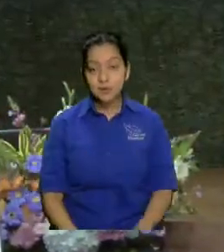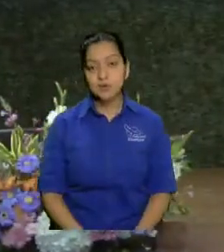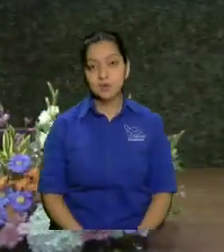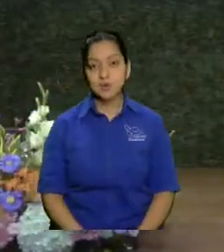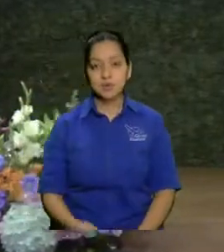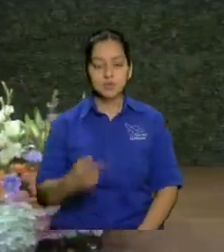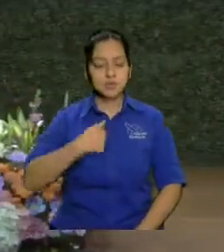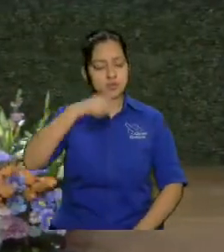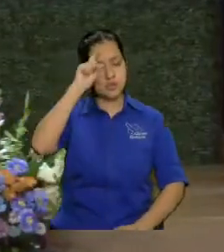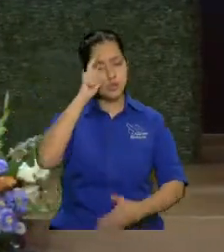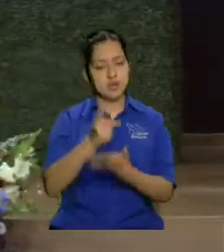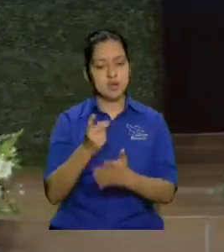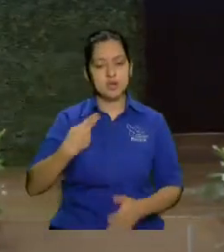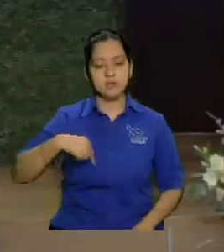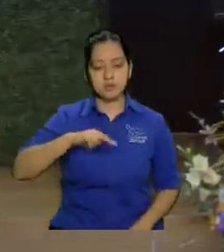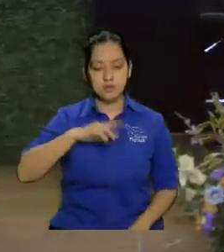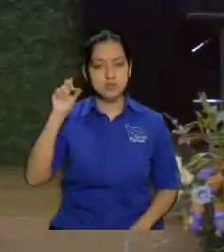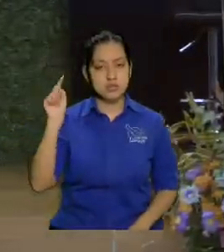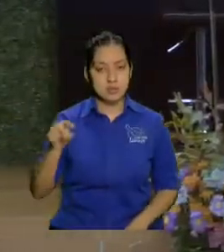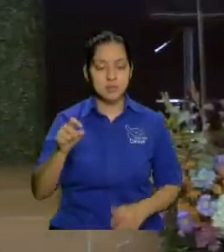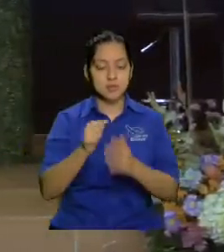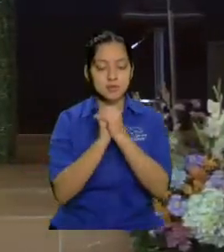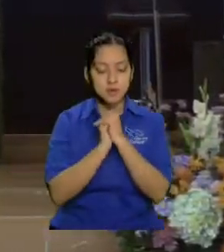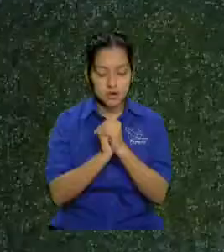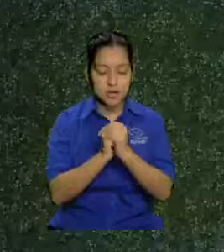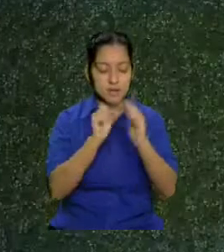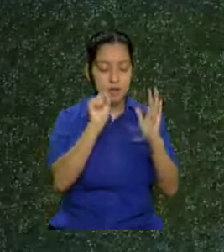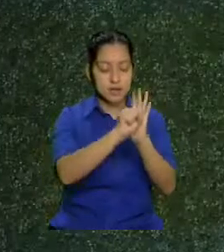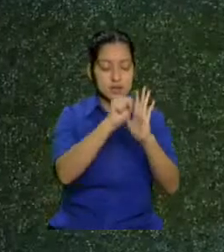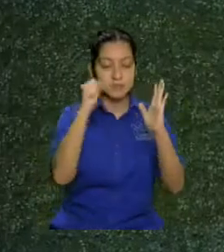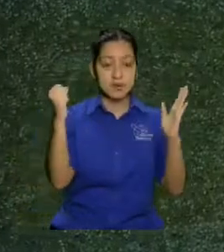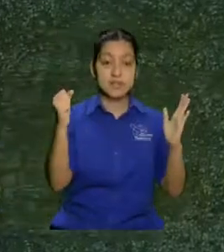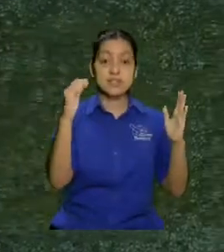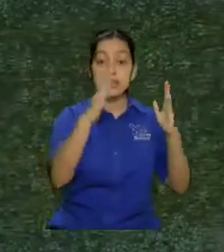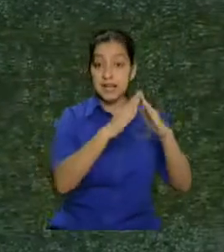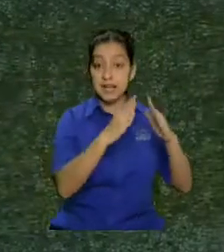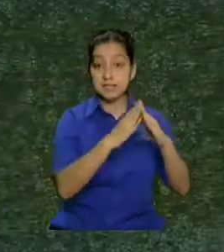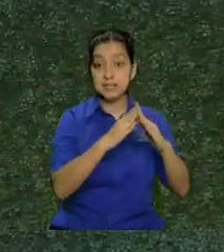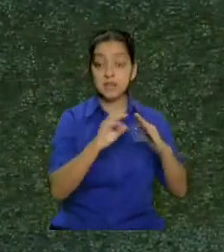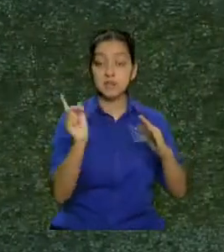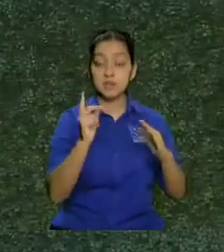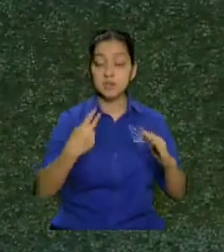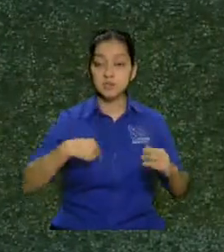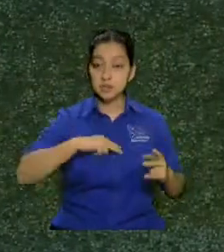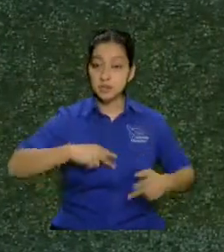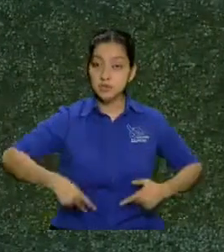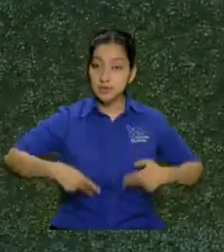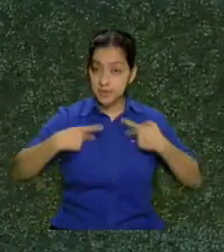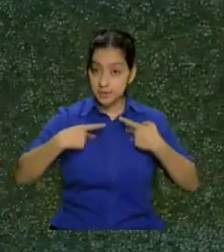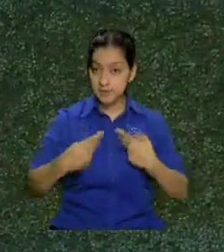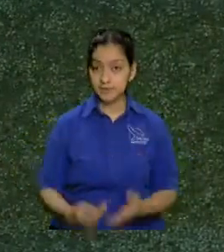yo creo que nosotros deberíamos de orar por las puertas de la casa donde vivimos de la casa de habitación nuestra